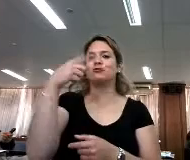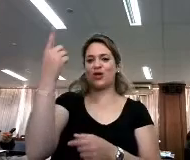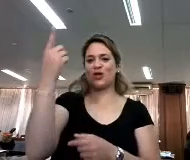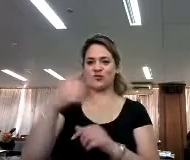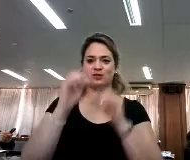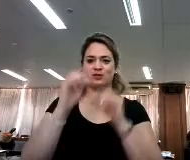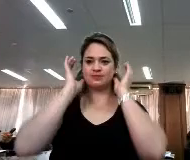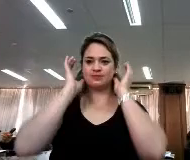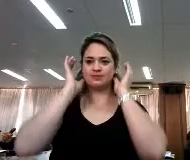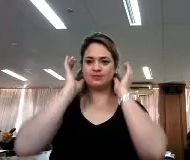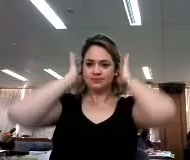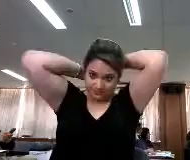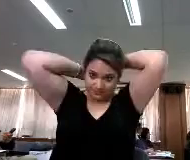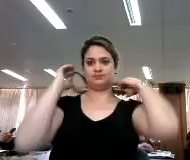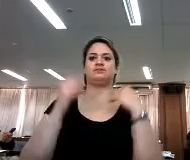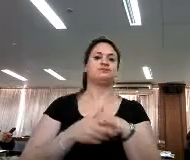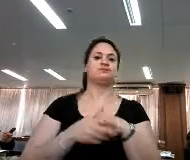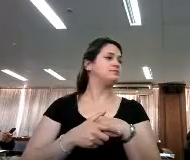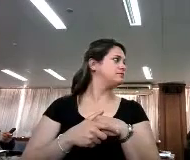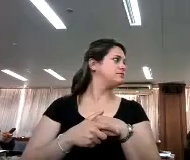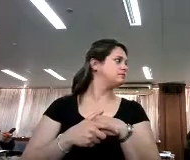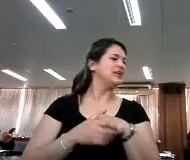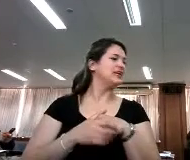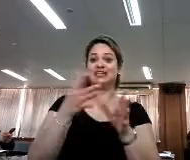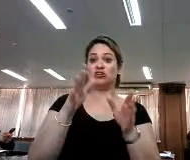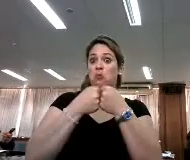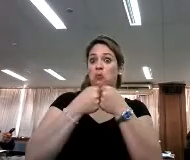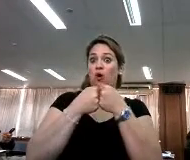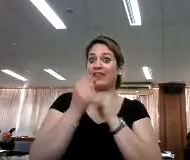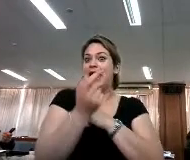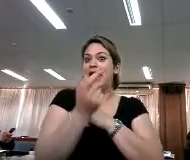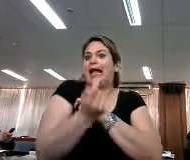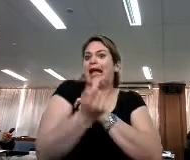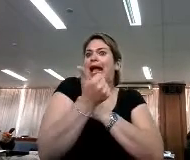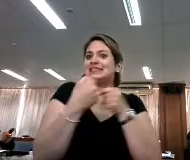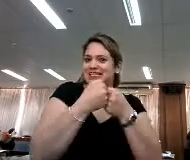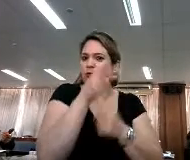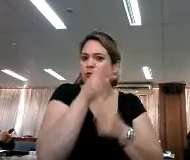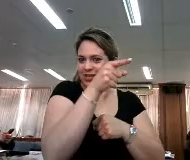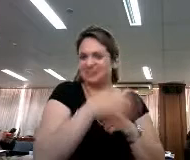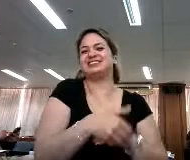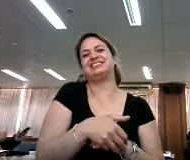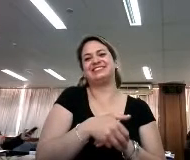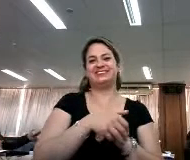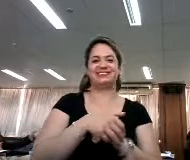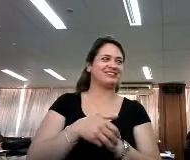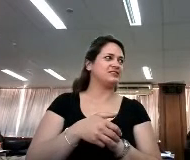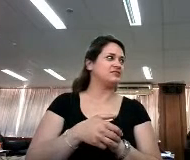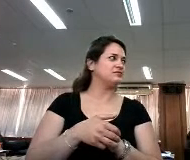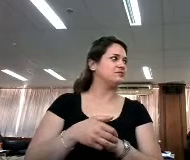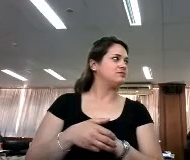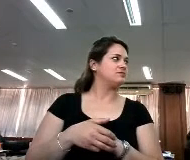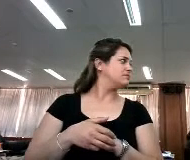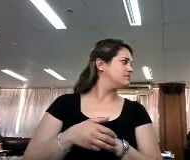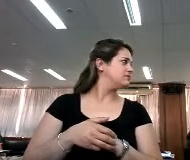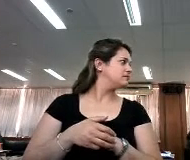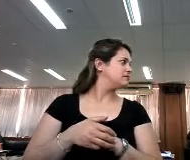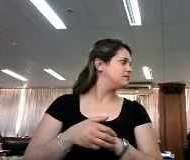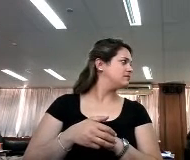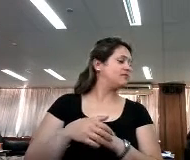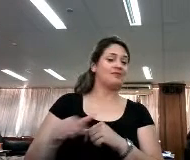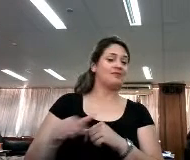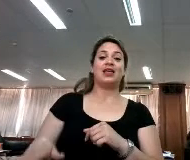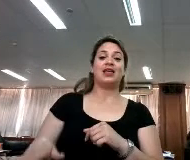Estoy casi completamente de acuerdo casi, casi, pero bueno, os digo una cosa, hay una